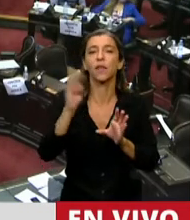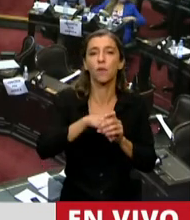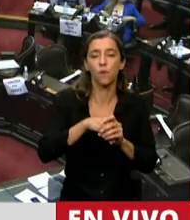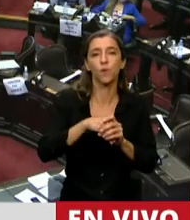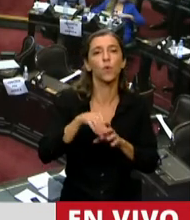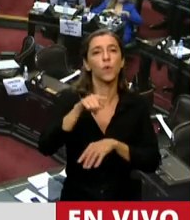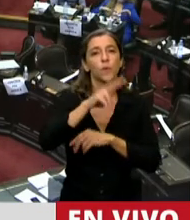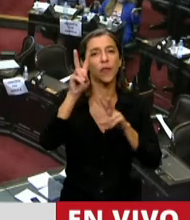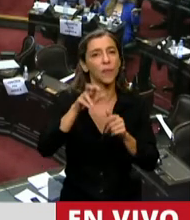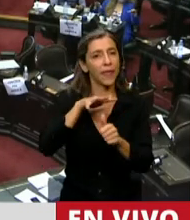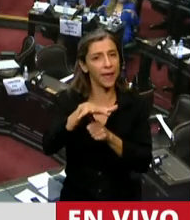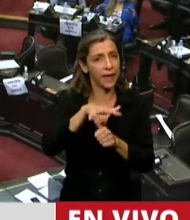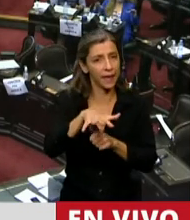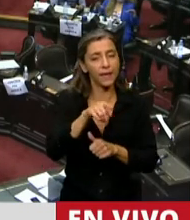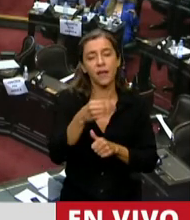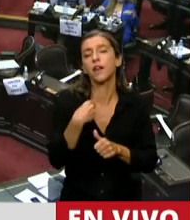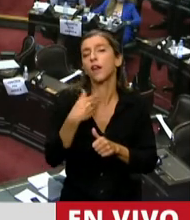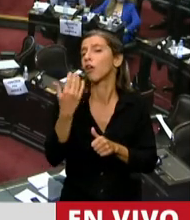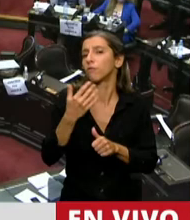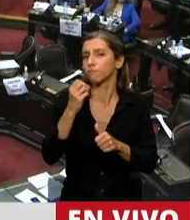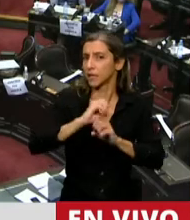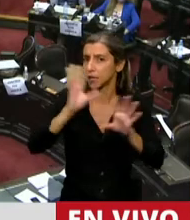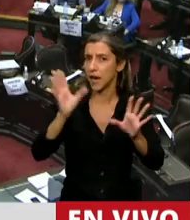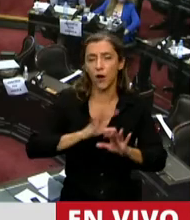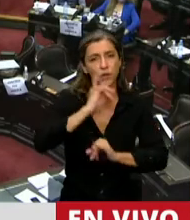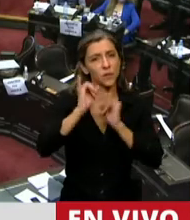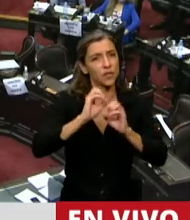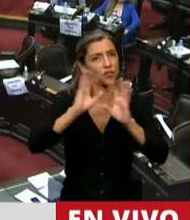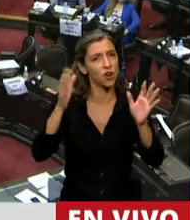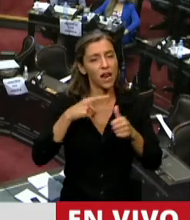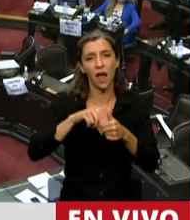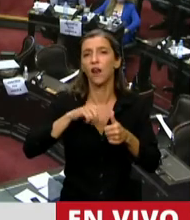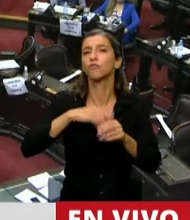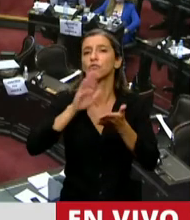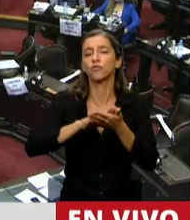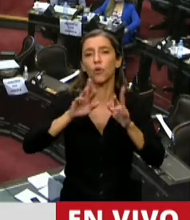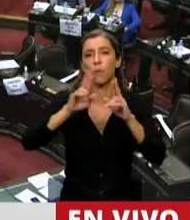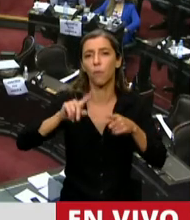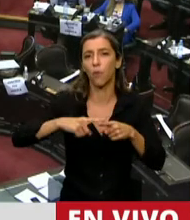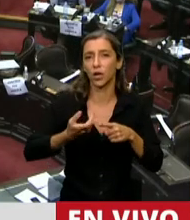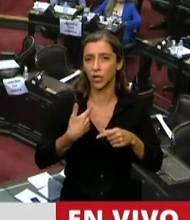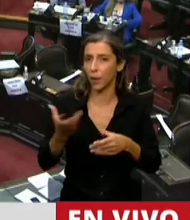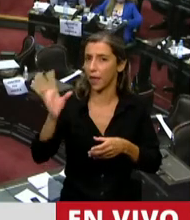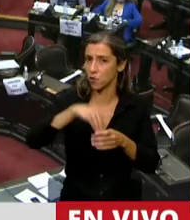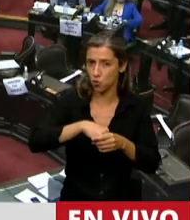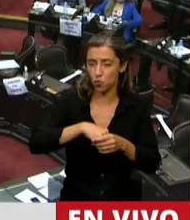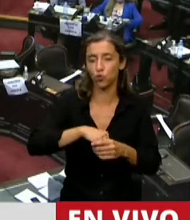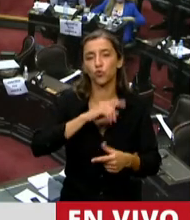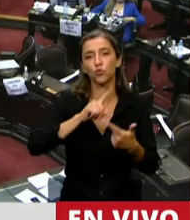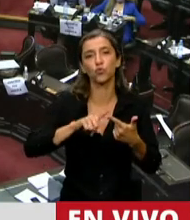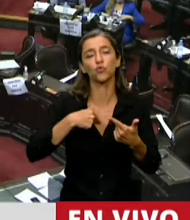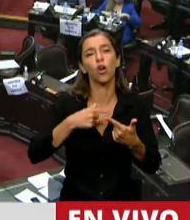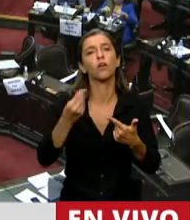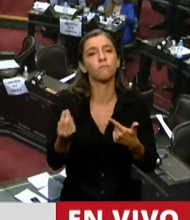tiene un claro mensaje respecto de la perspectiva de género, la política de inclusión y no discriminación. La necesidad de